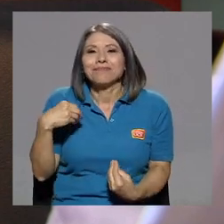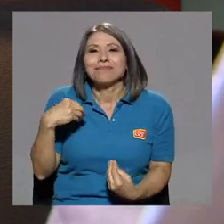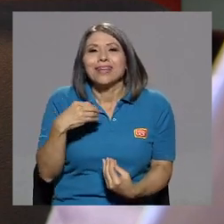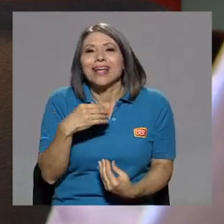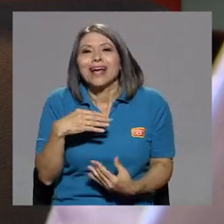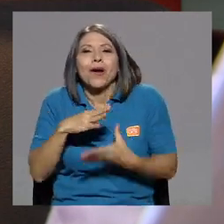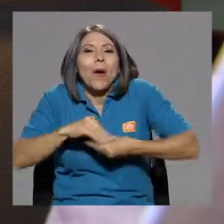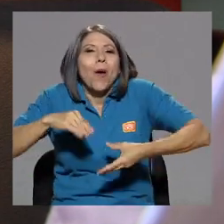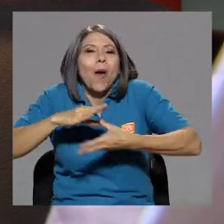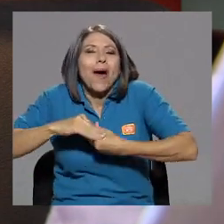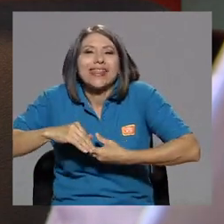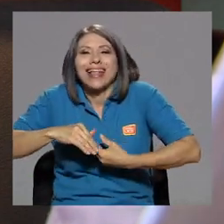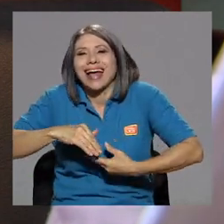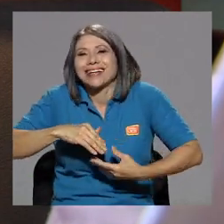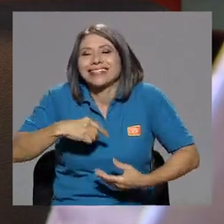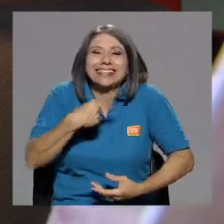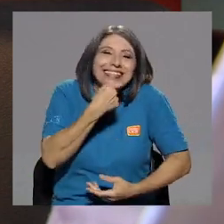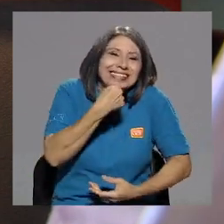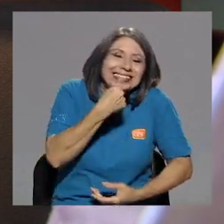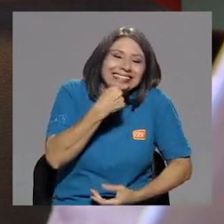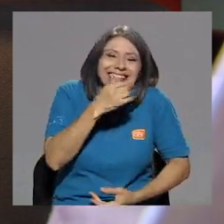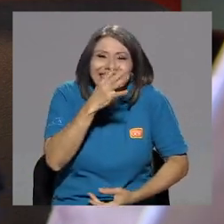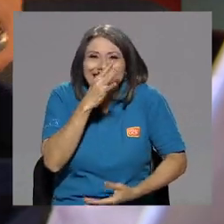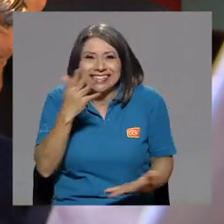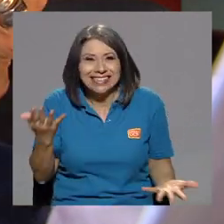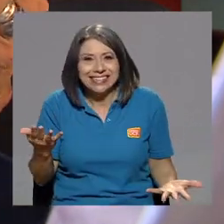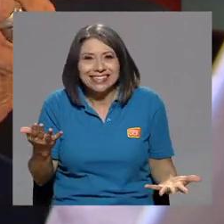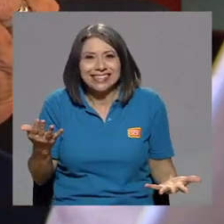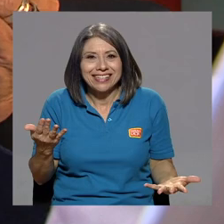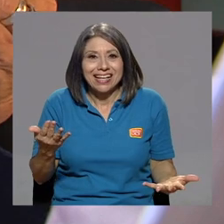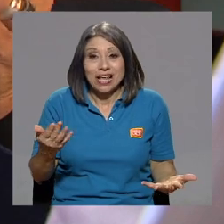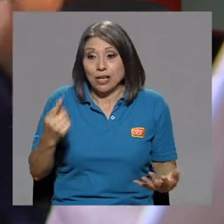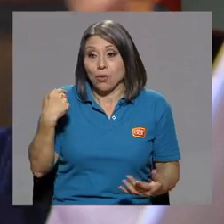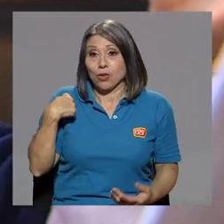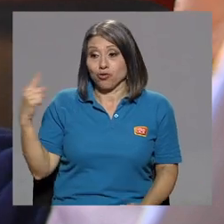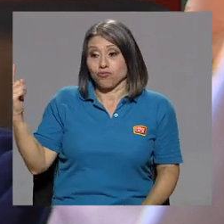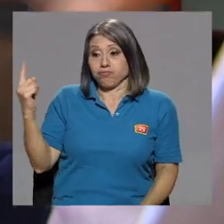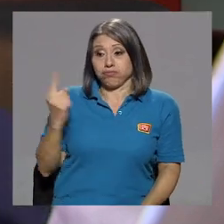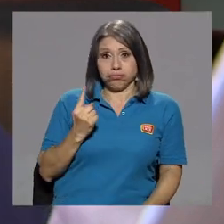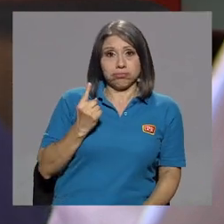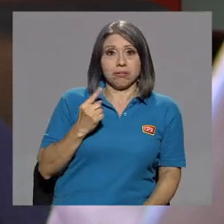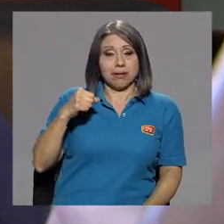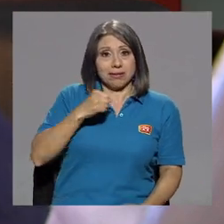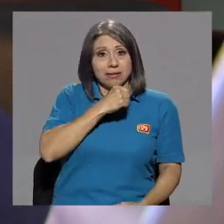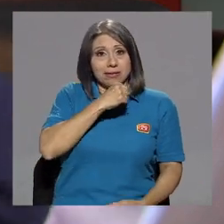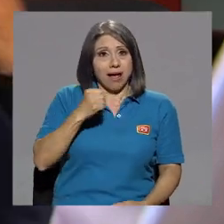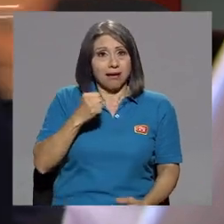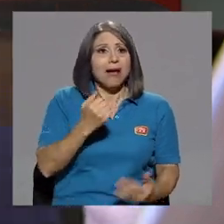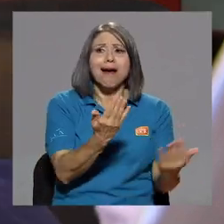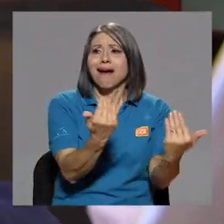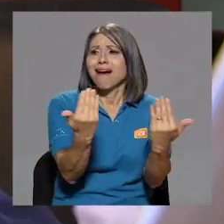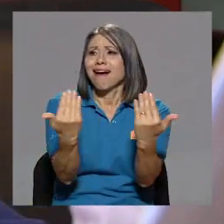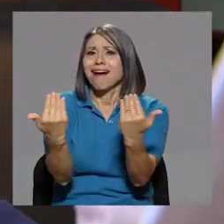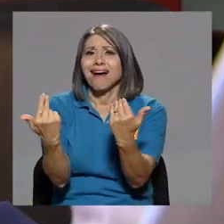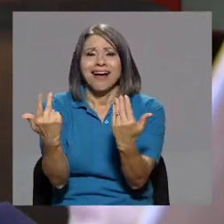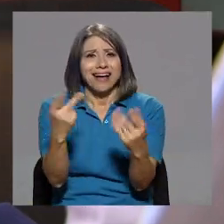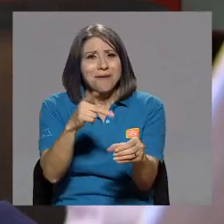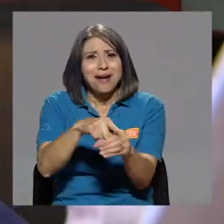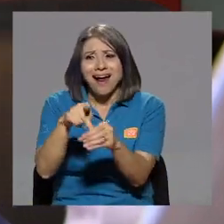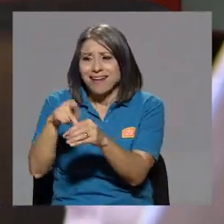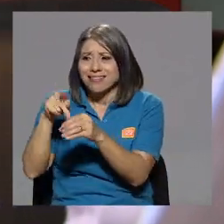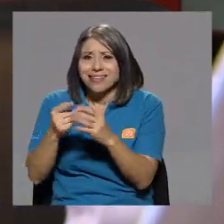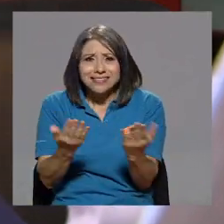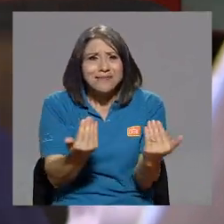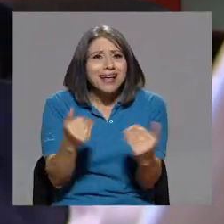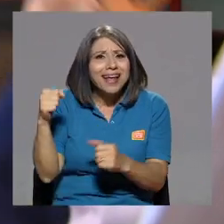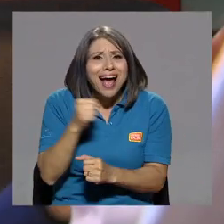en el escenario yo hago partícipe a toda la gente, para que cante conmigo también,